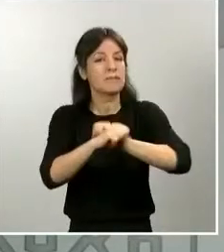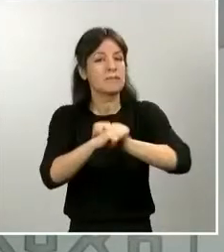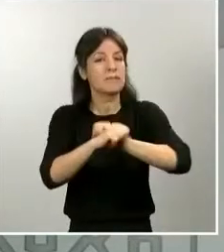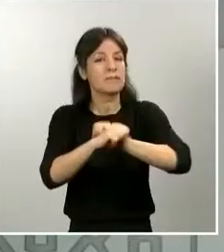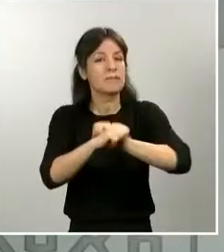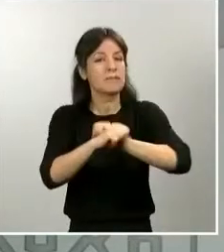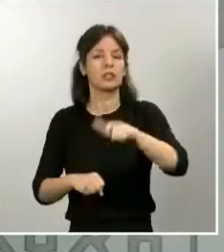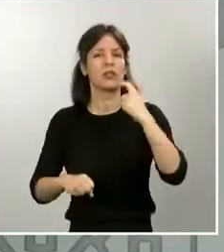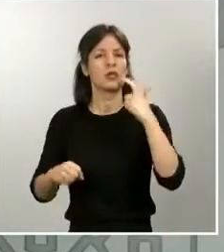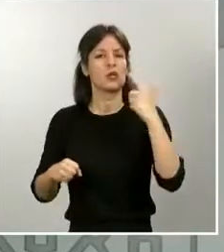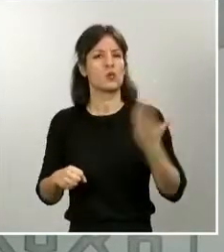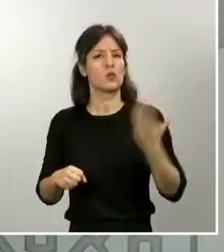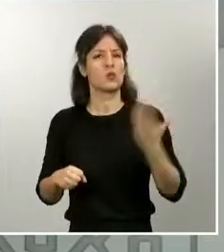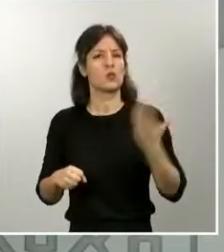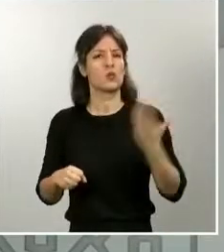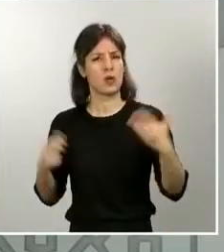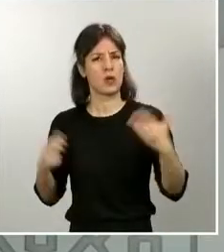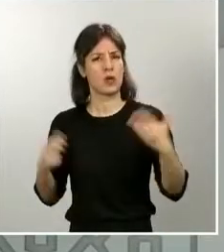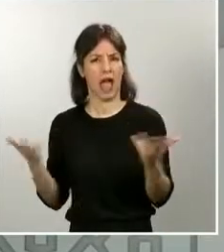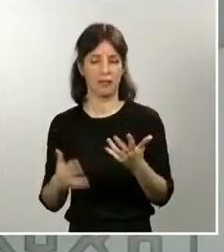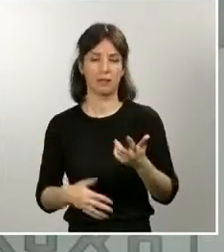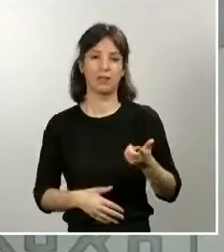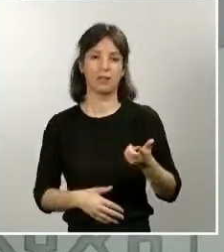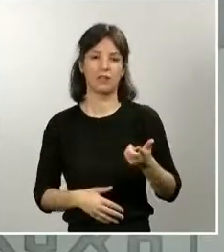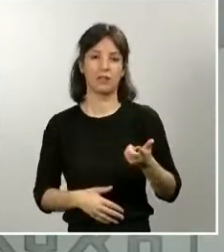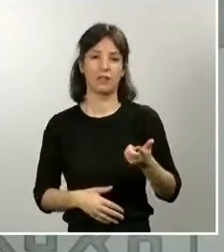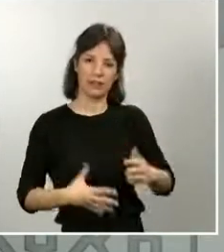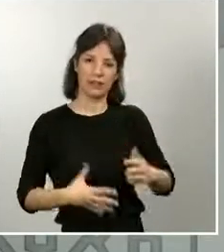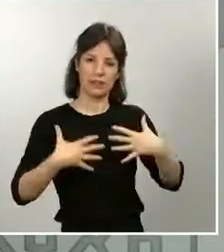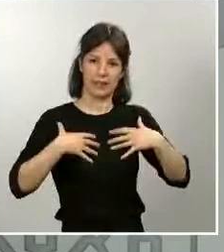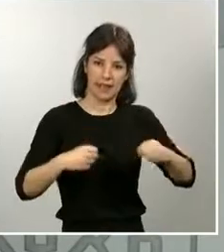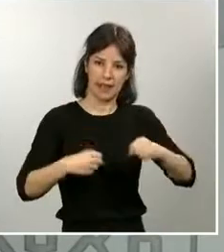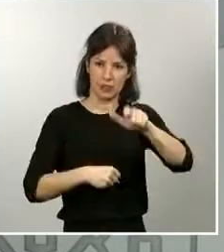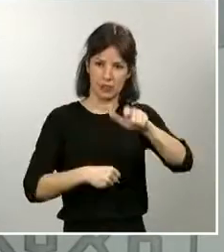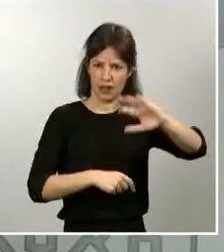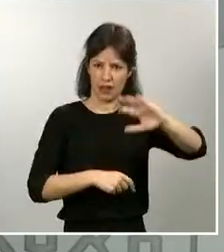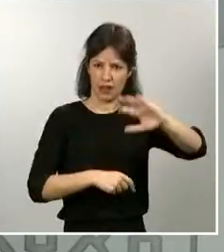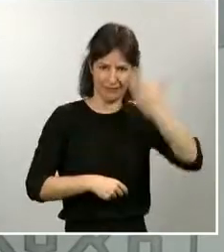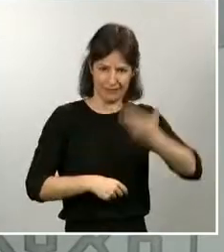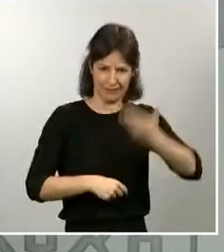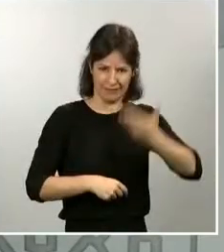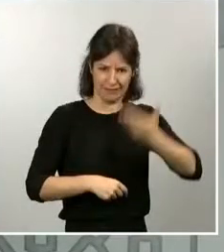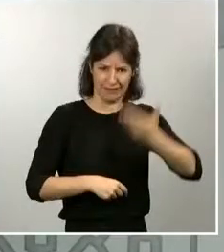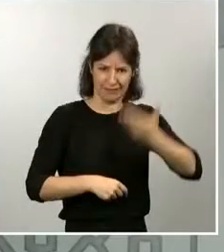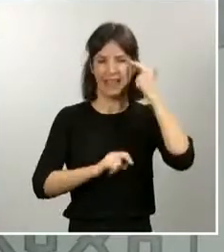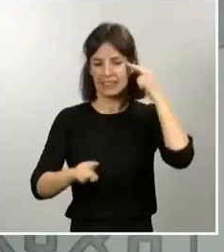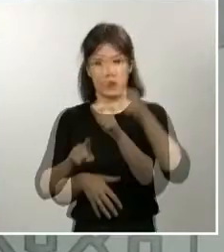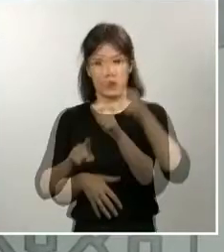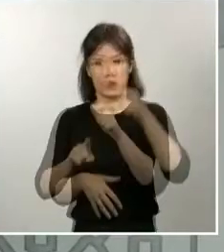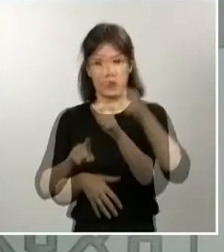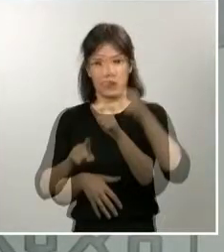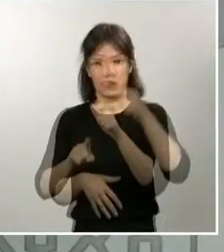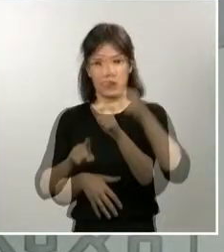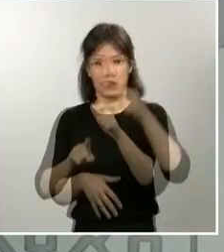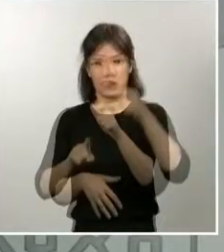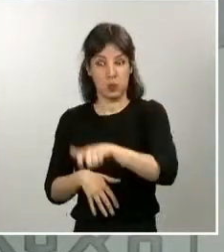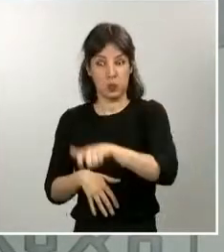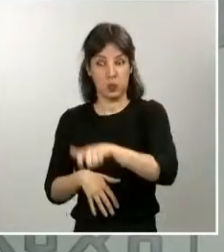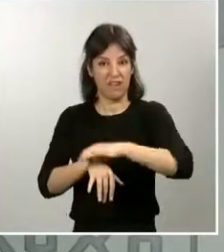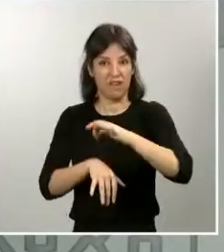además de los profesionales sanitarios y personal esencial, pero está sobre todo en los casos graves que son los que se están confirmando